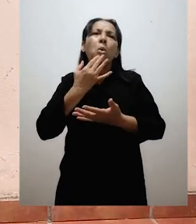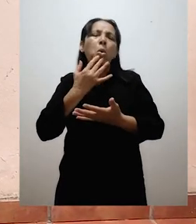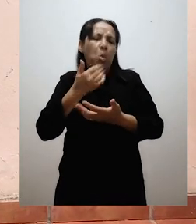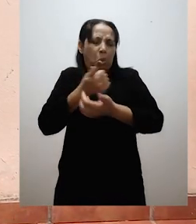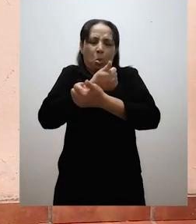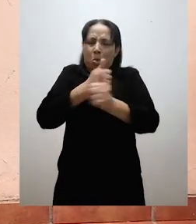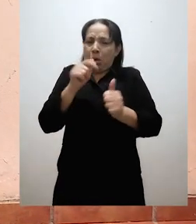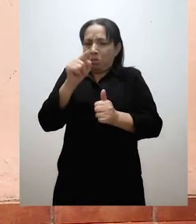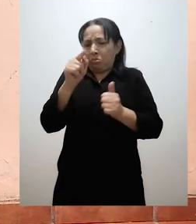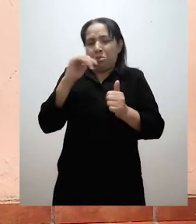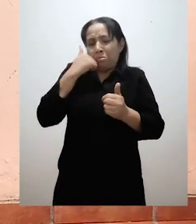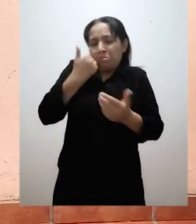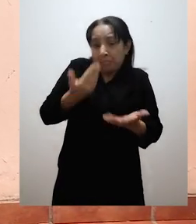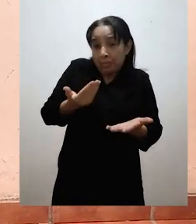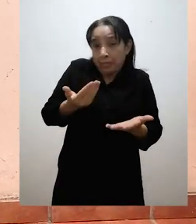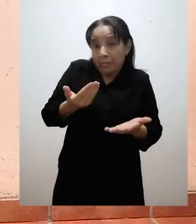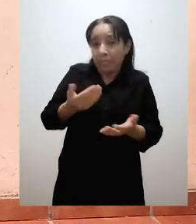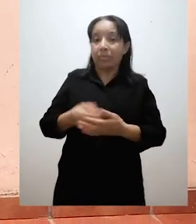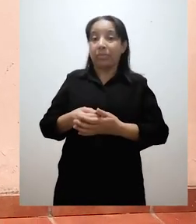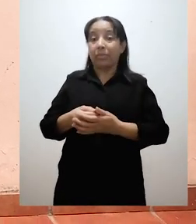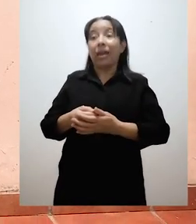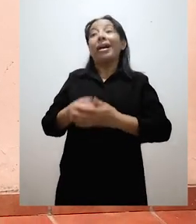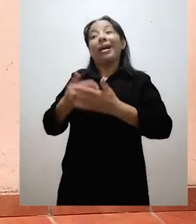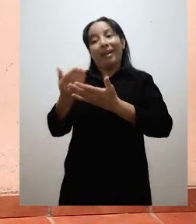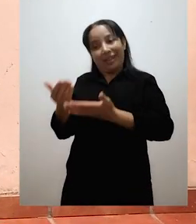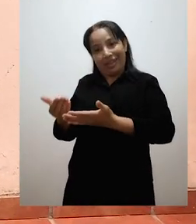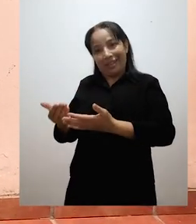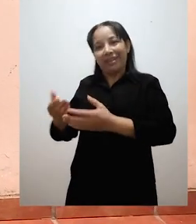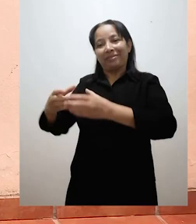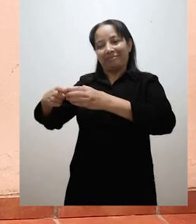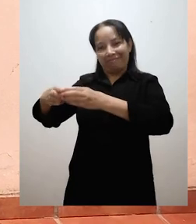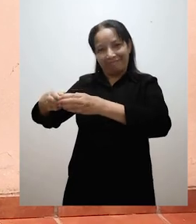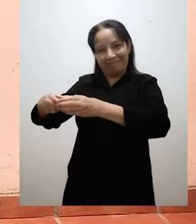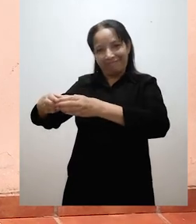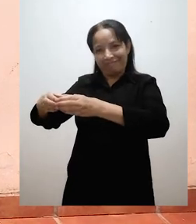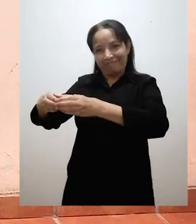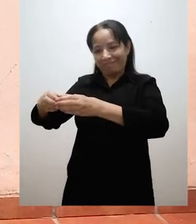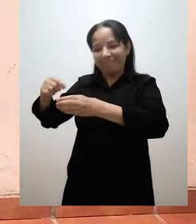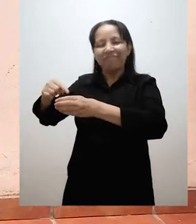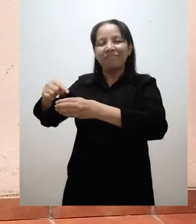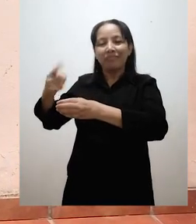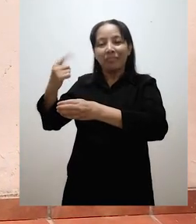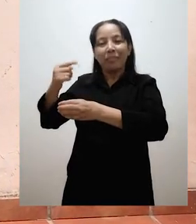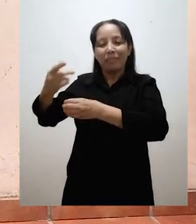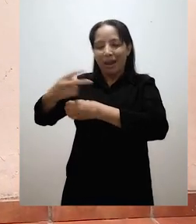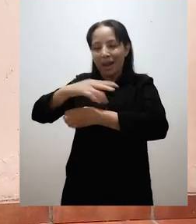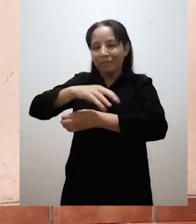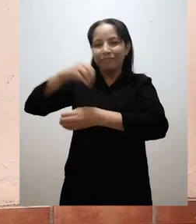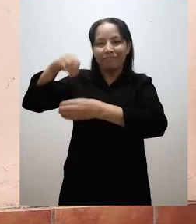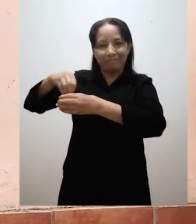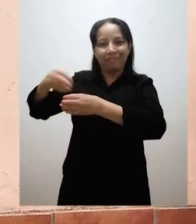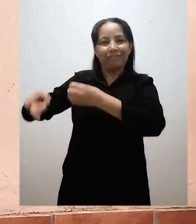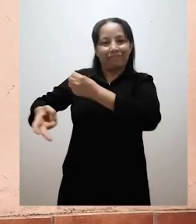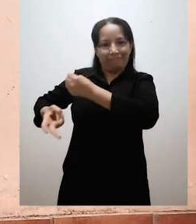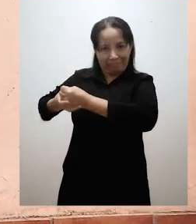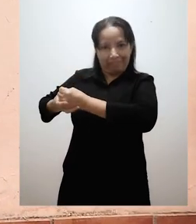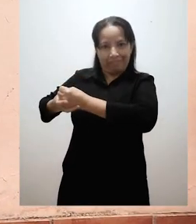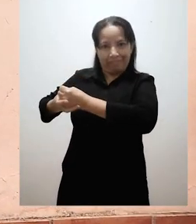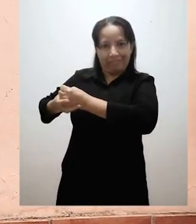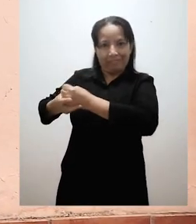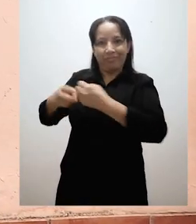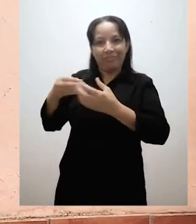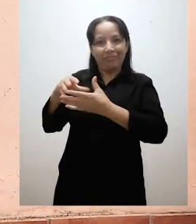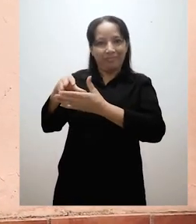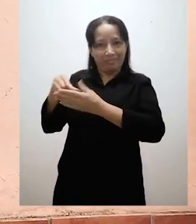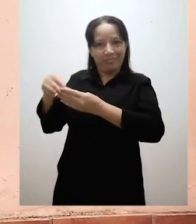a necesitar una panita en donde guardaremos nuestra plastilina. Y por último, dos palillas.